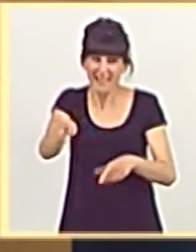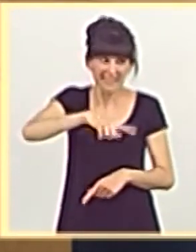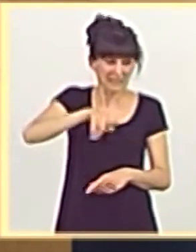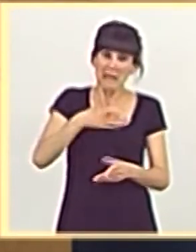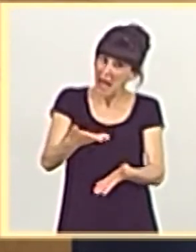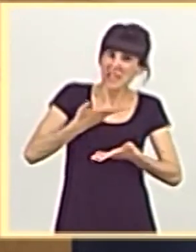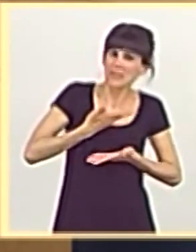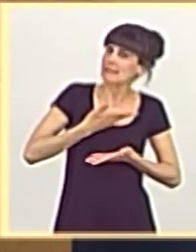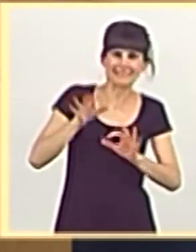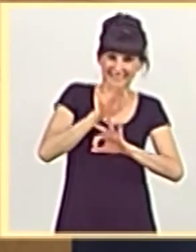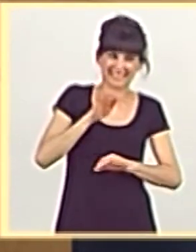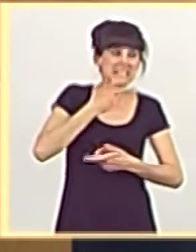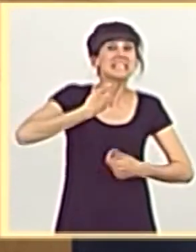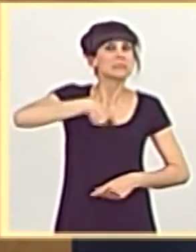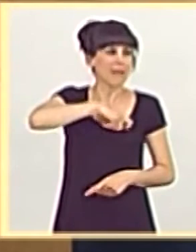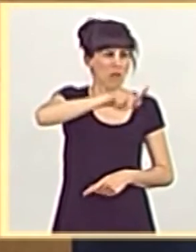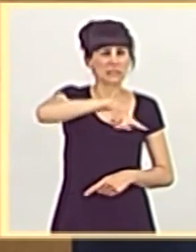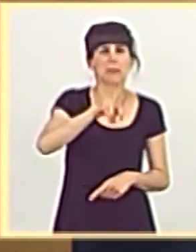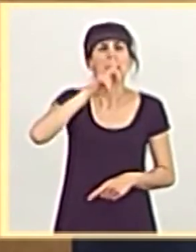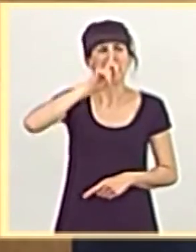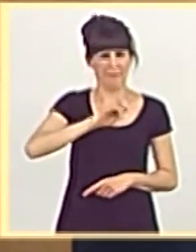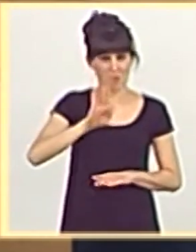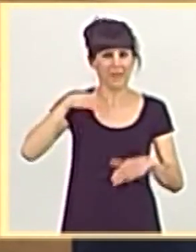este país y los españoles tendrán memoria para eso.